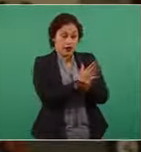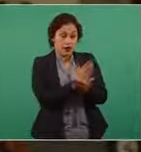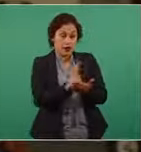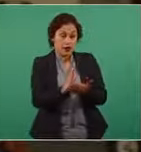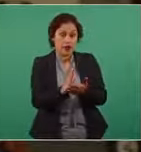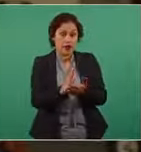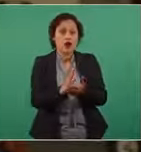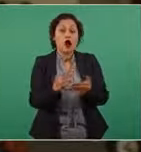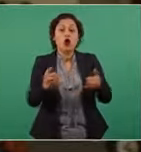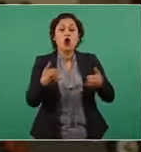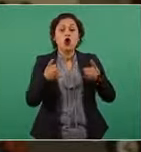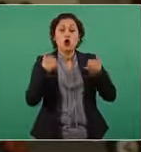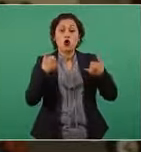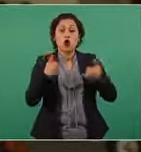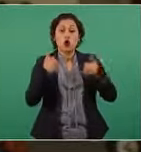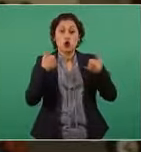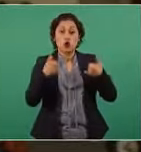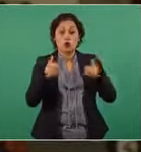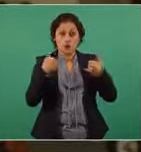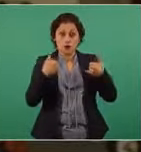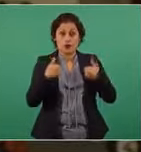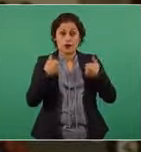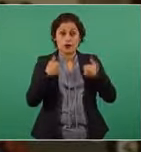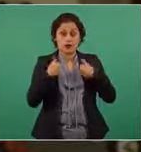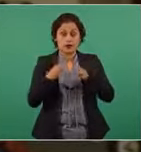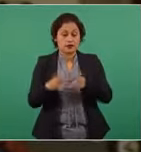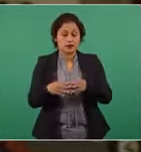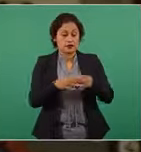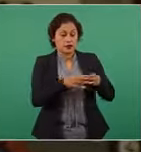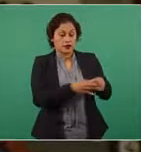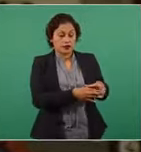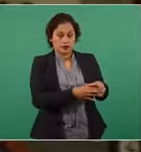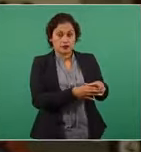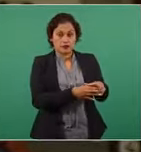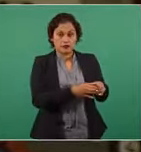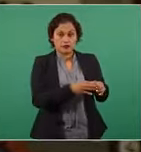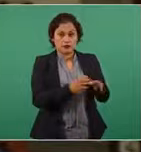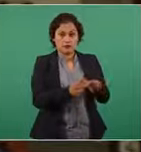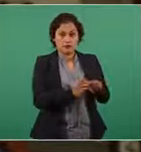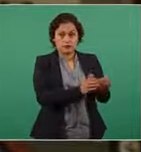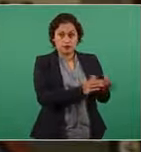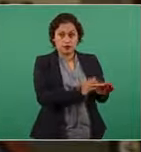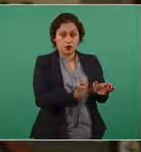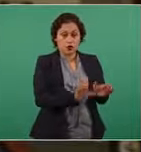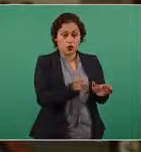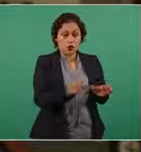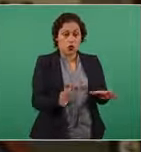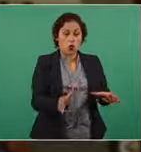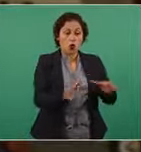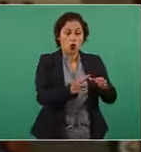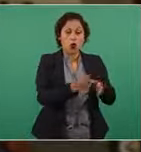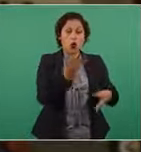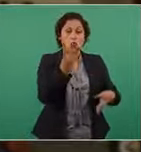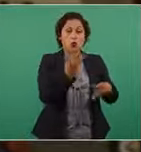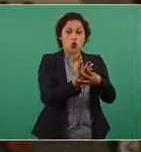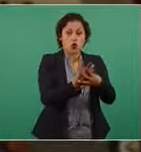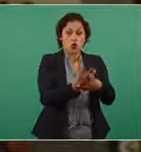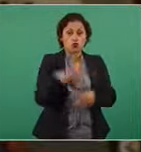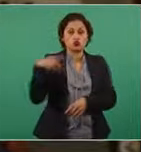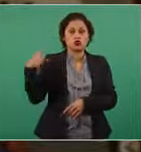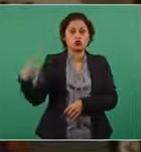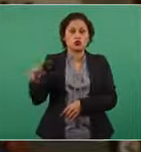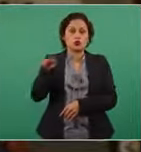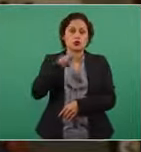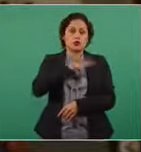de edad los puso en la cuarta parte de esa prisión y la otra parte la hizo su prisión